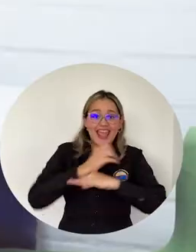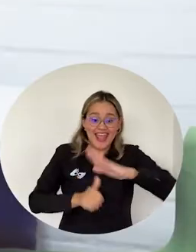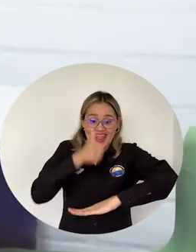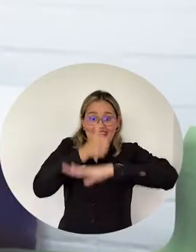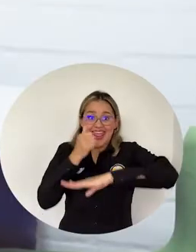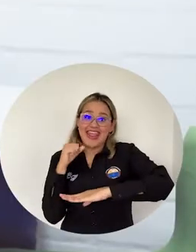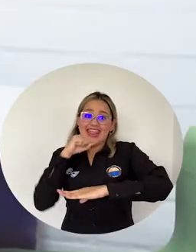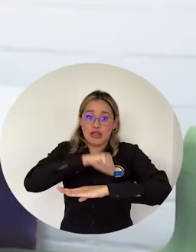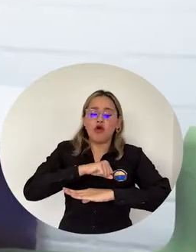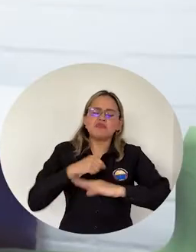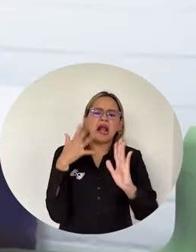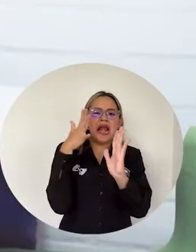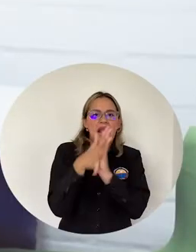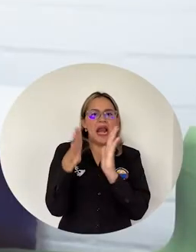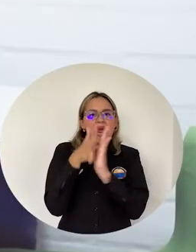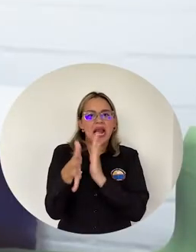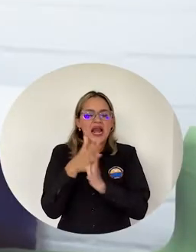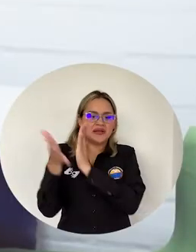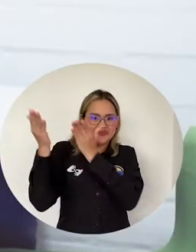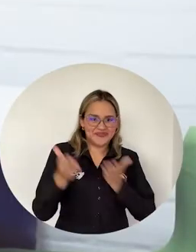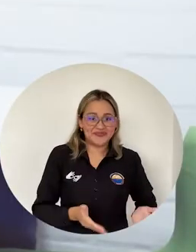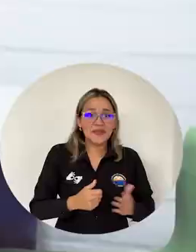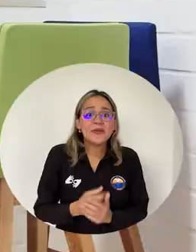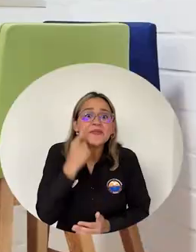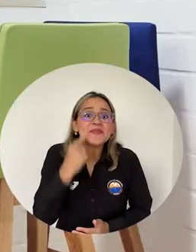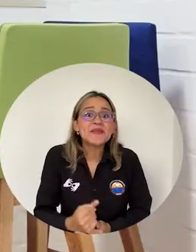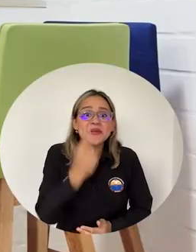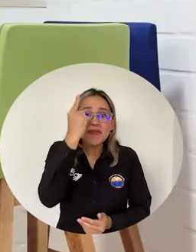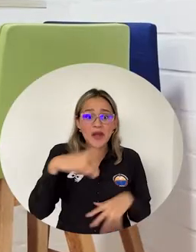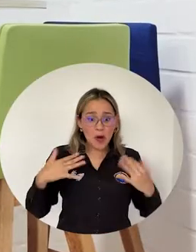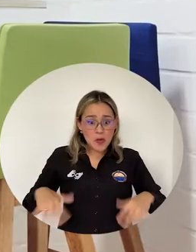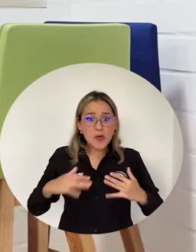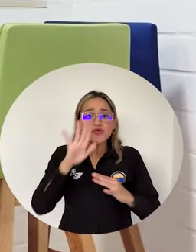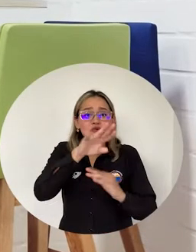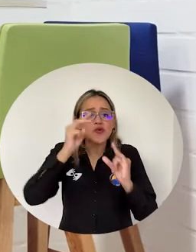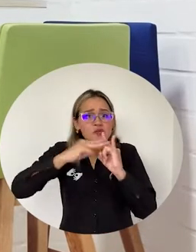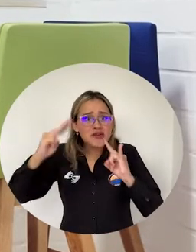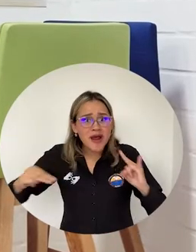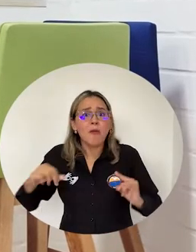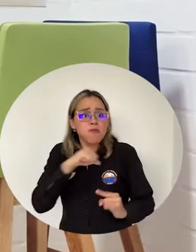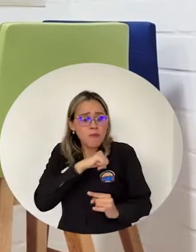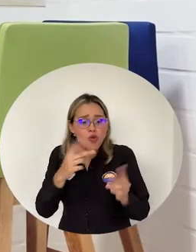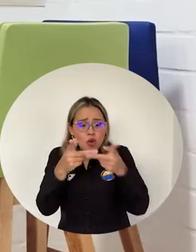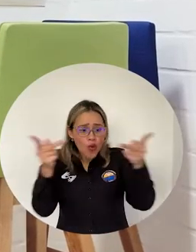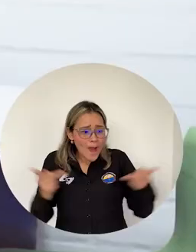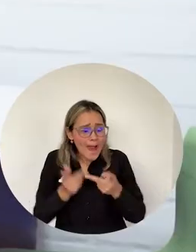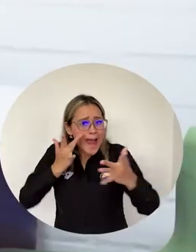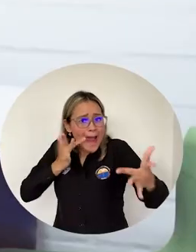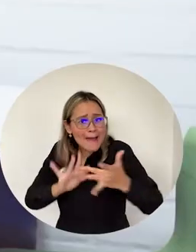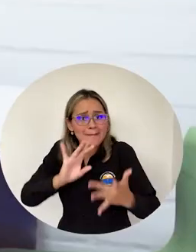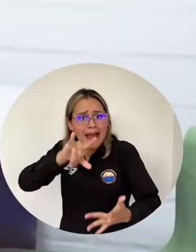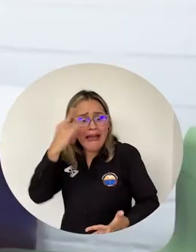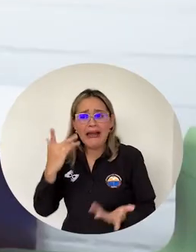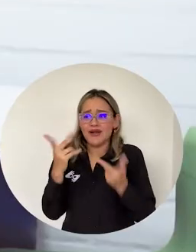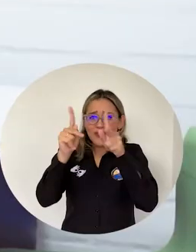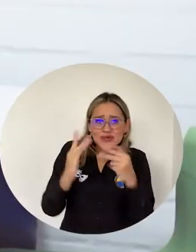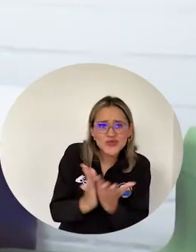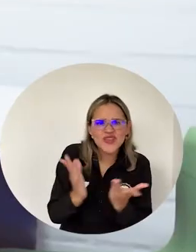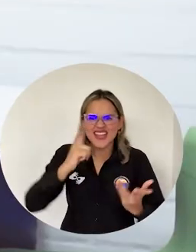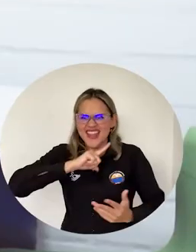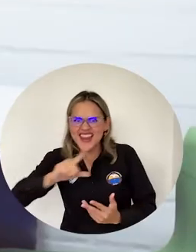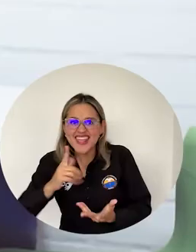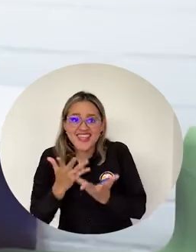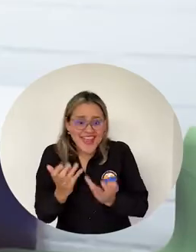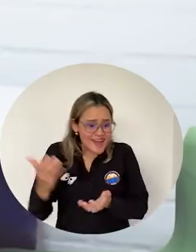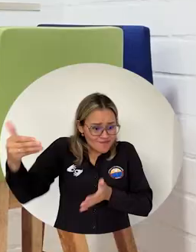Por primera vez, nuestra Casa de Estudios tiene un lugar dispuesto para el desarrollo de las ideas y proyectos de las asociaciones